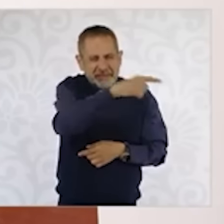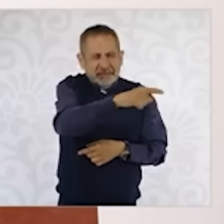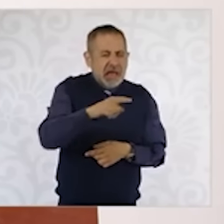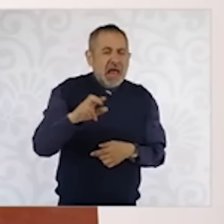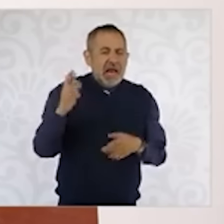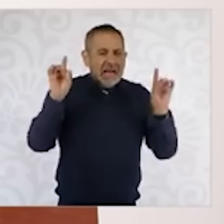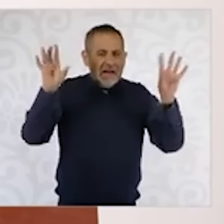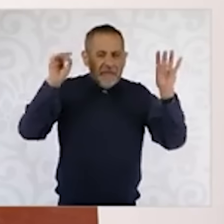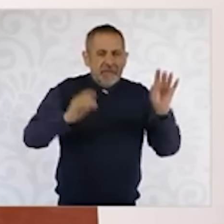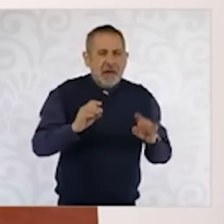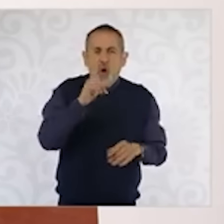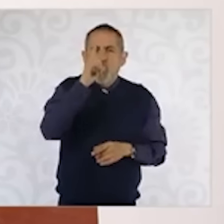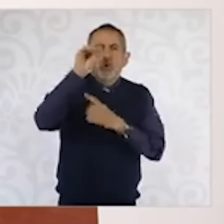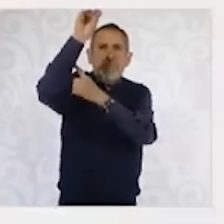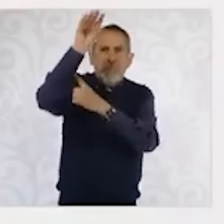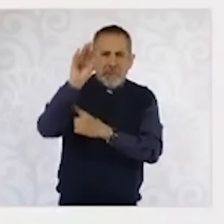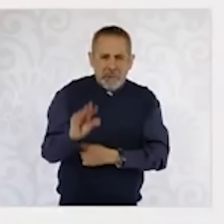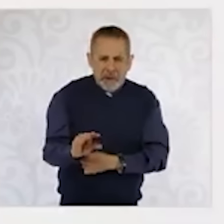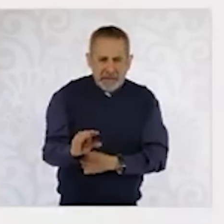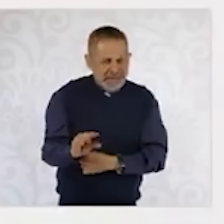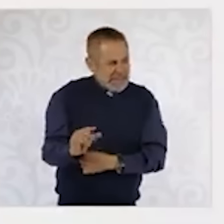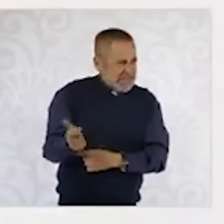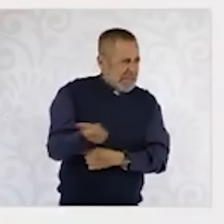El Monumento a la Corrupción